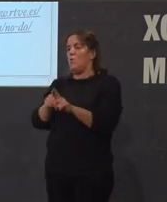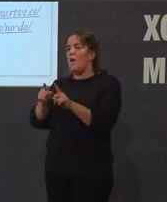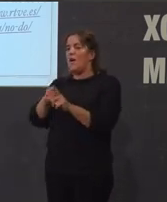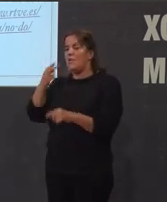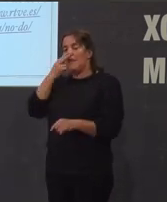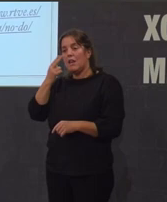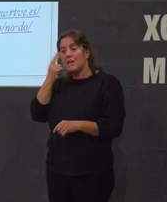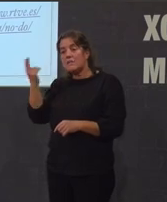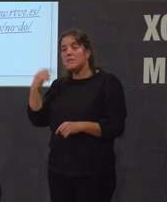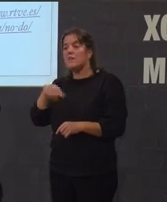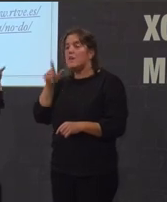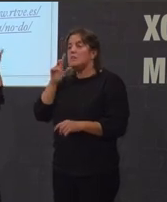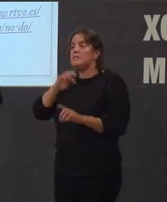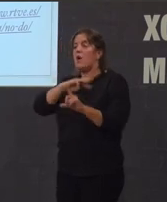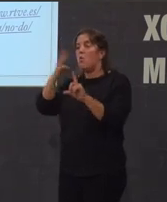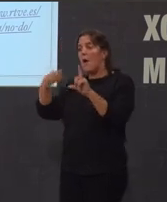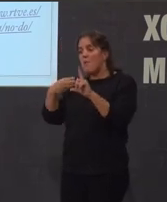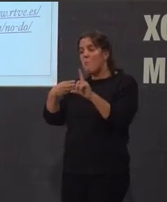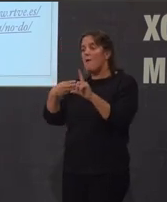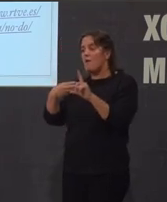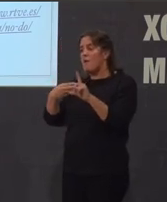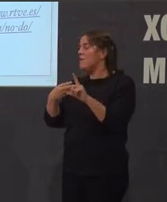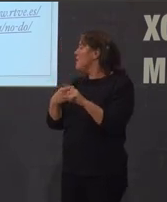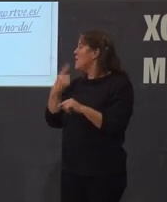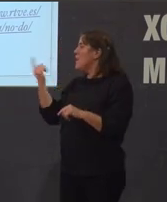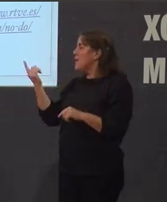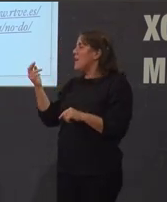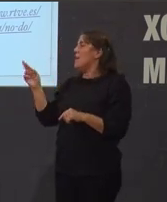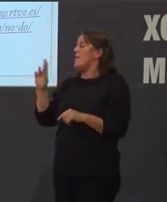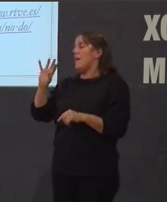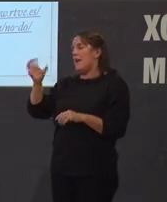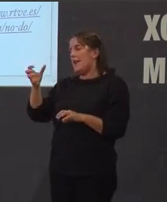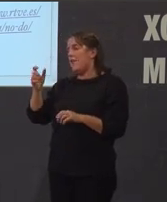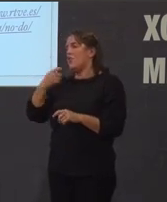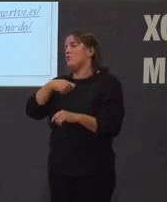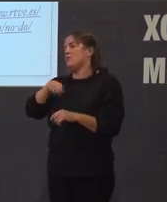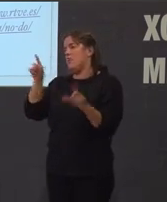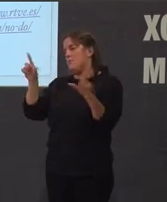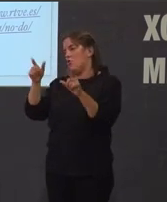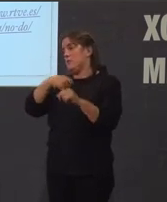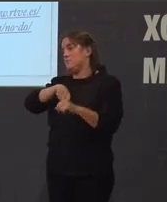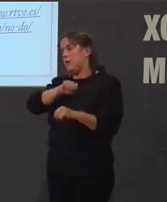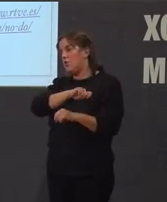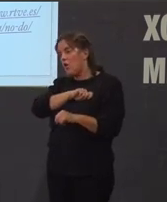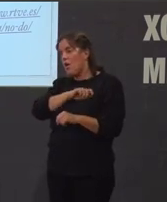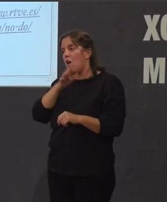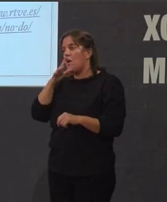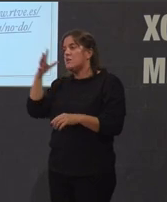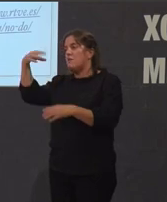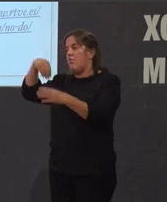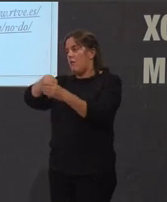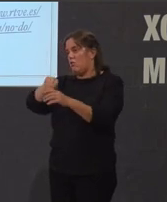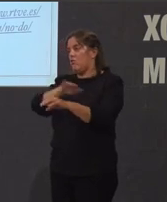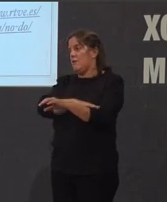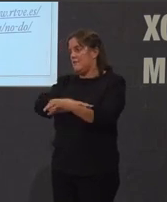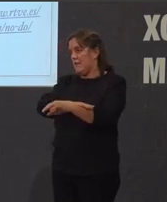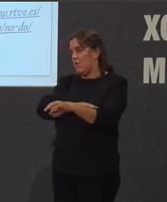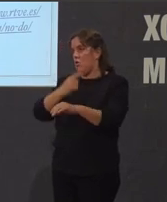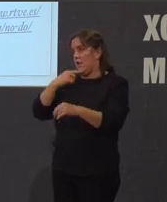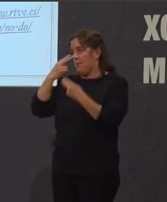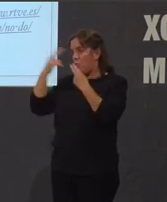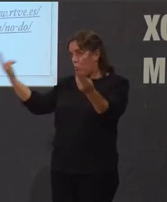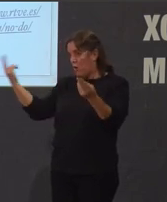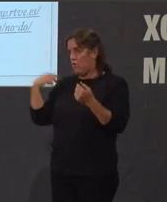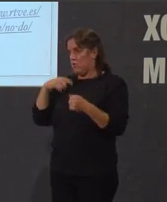por Nodo esta página web é a de Radio Televisión Española porque o ser un ente que formaba parte do organismo do Estado era un ente